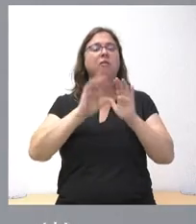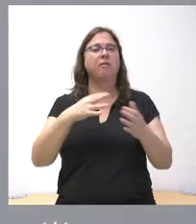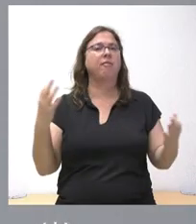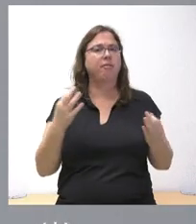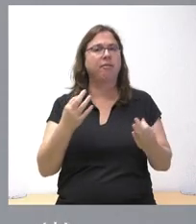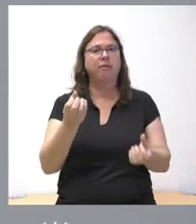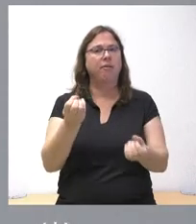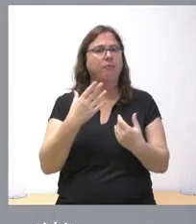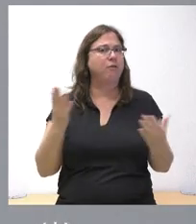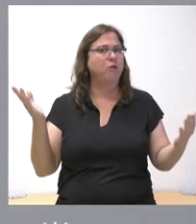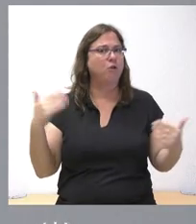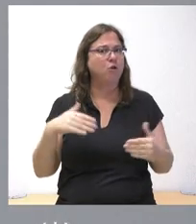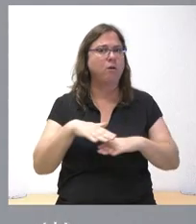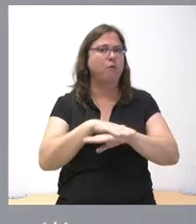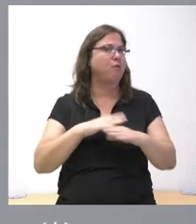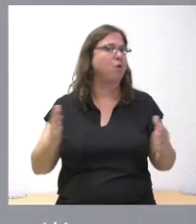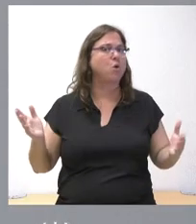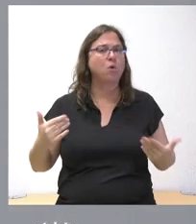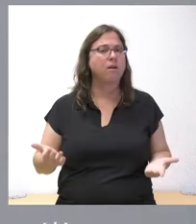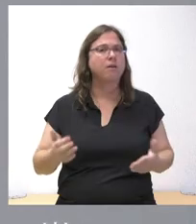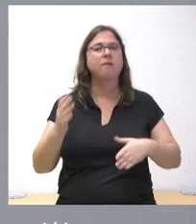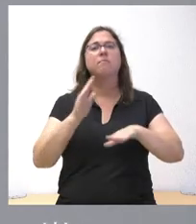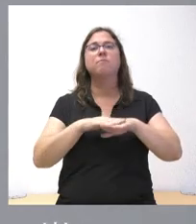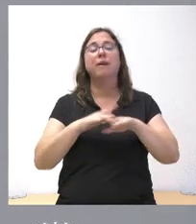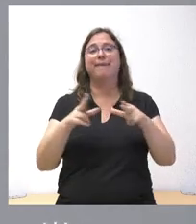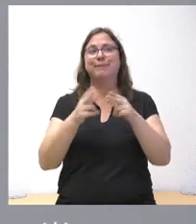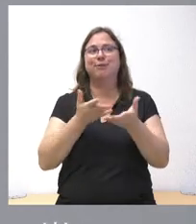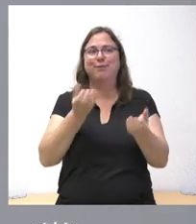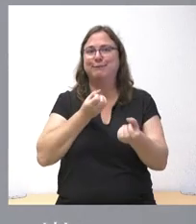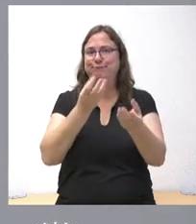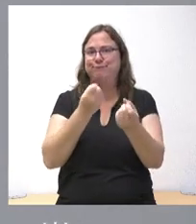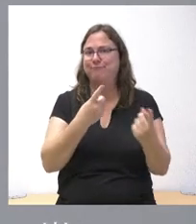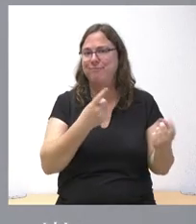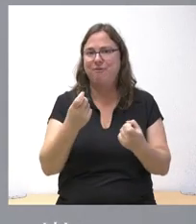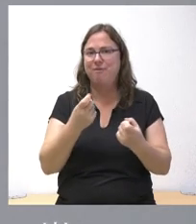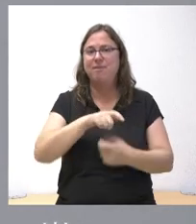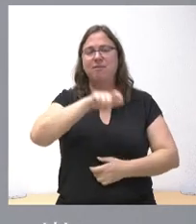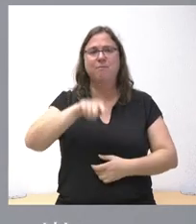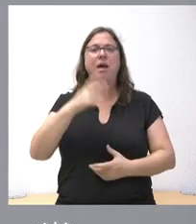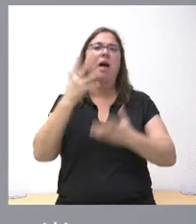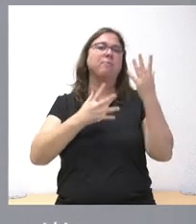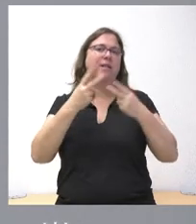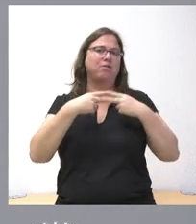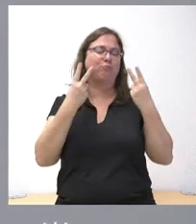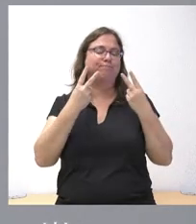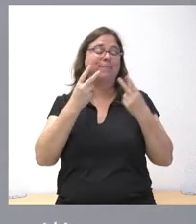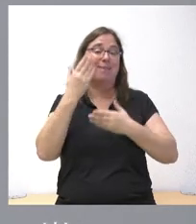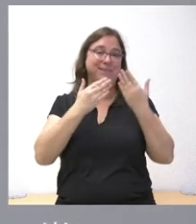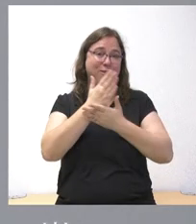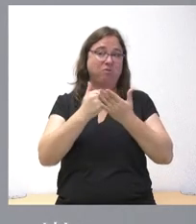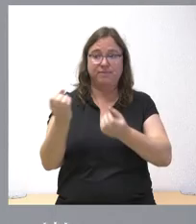de información por parte del Gobierno hacia la sociedad, hacia los ciudadanos y hacia las administraciones autonómicas.